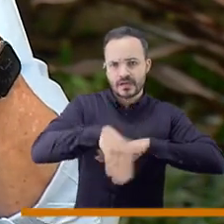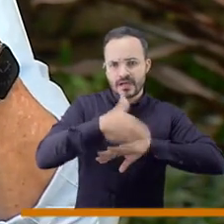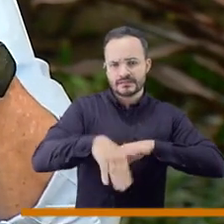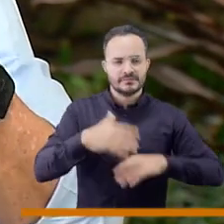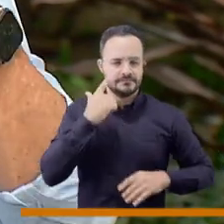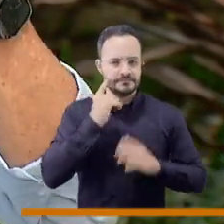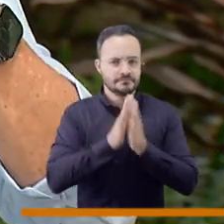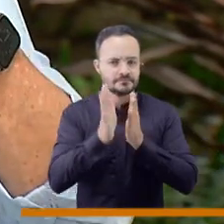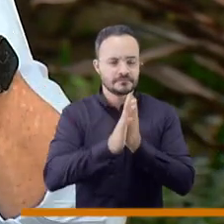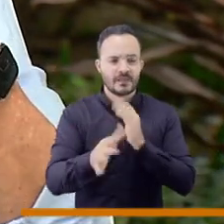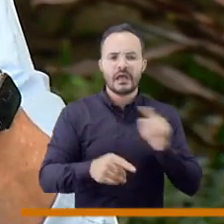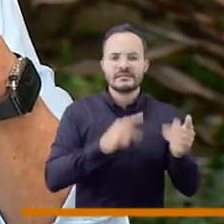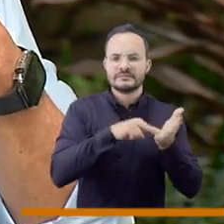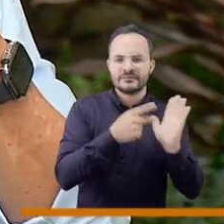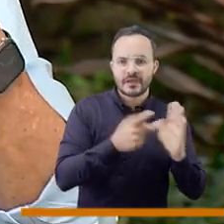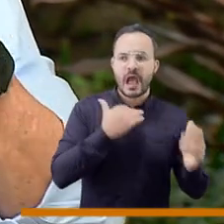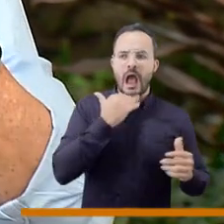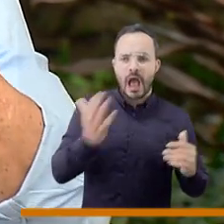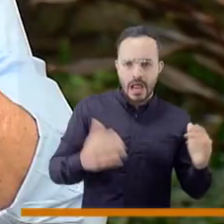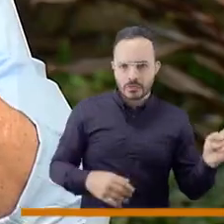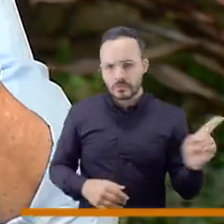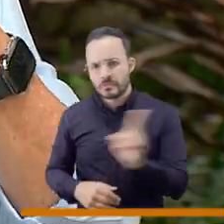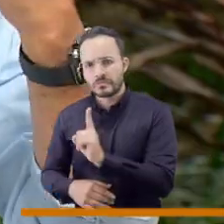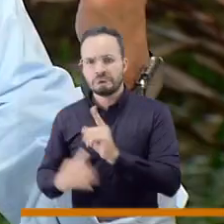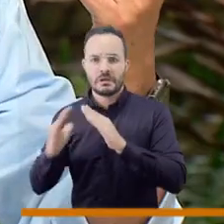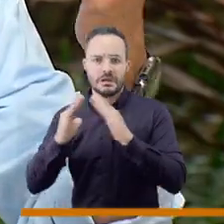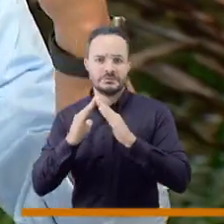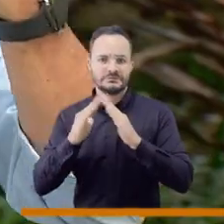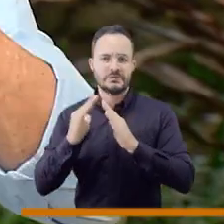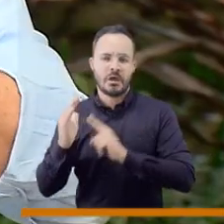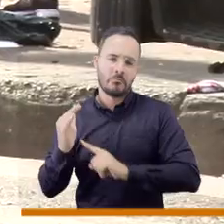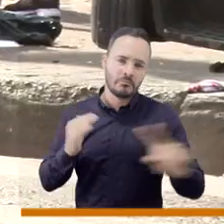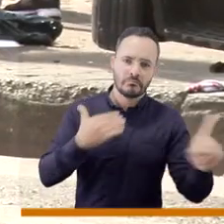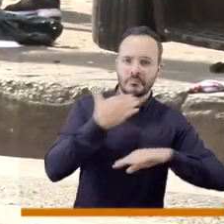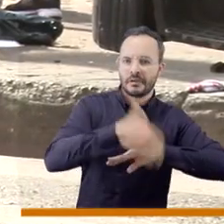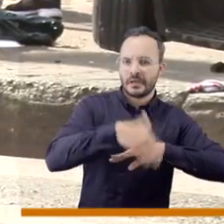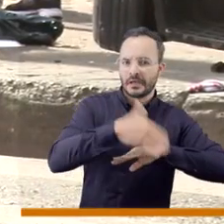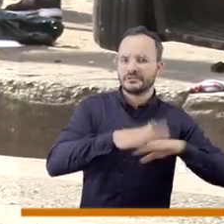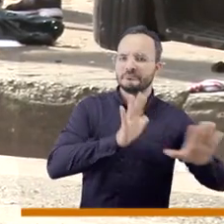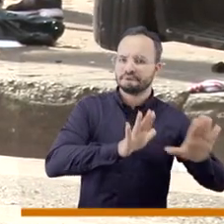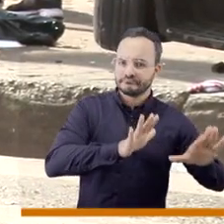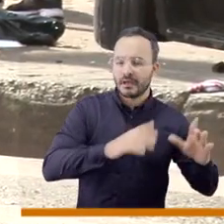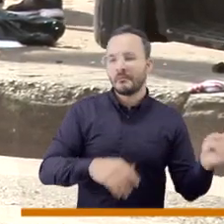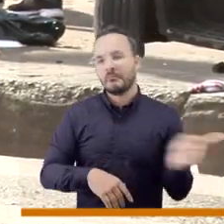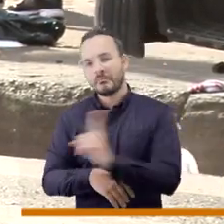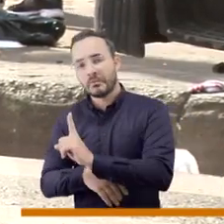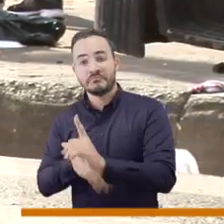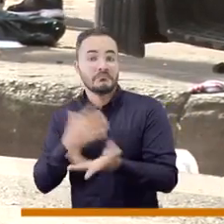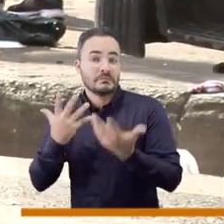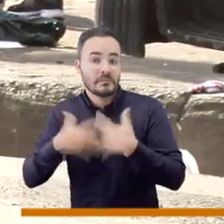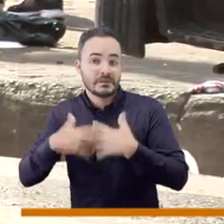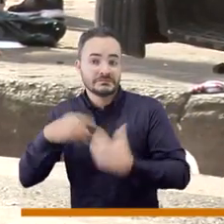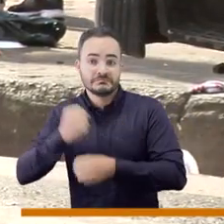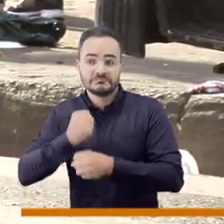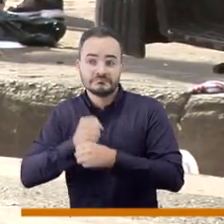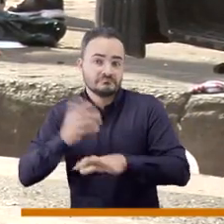persona todavía tiene alguna relación digamos laboral, alguna relación familiar, va a la casa,